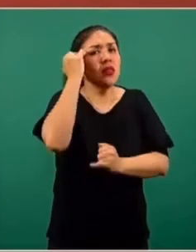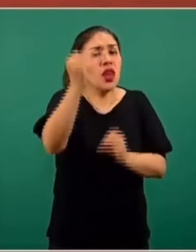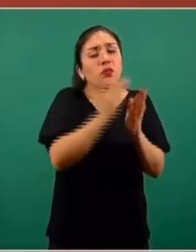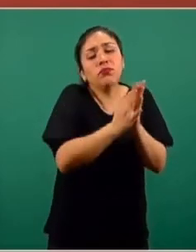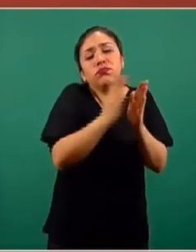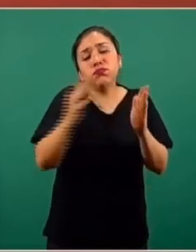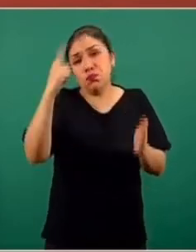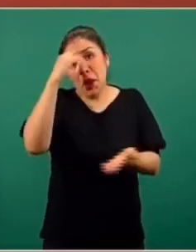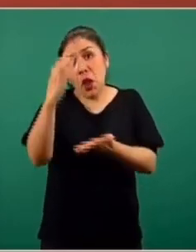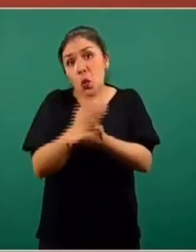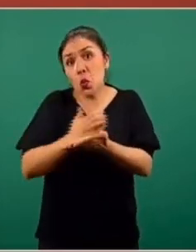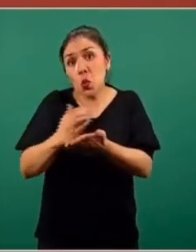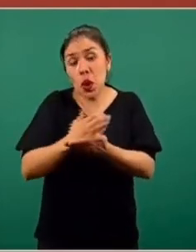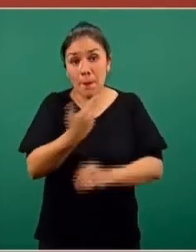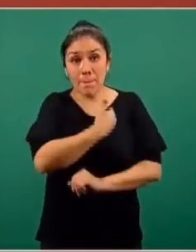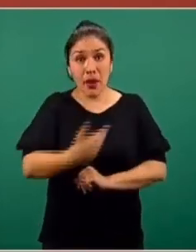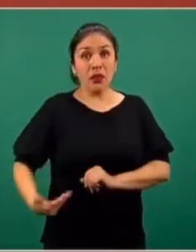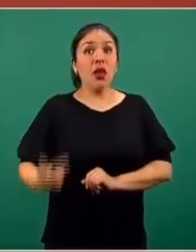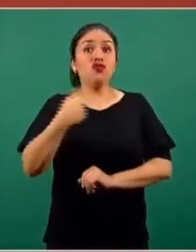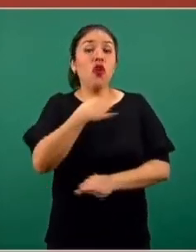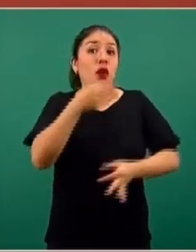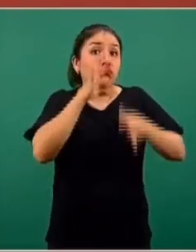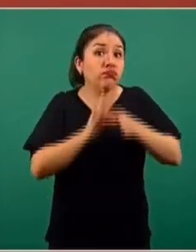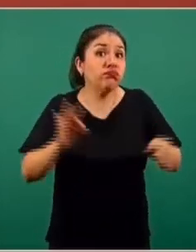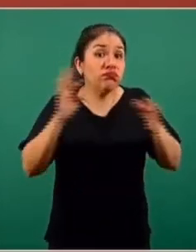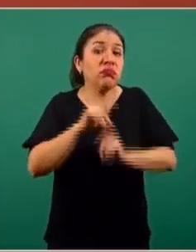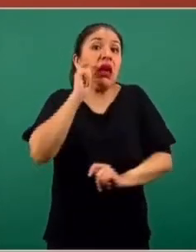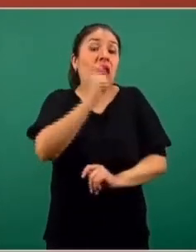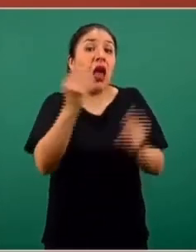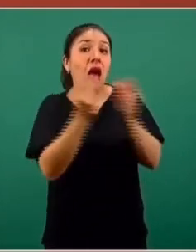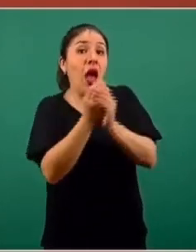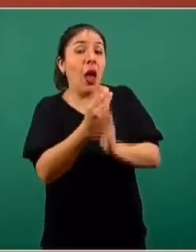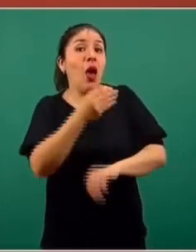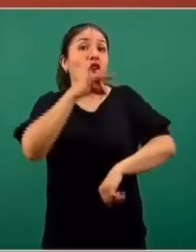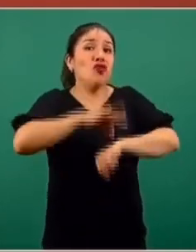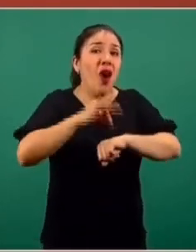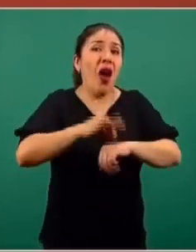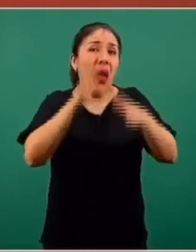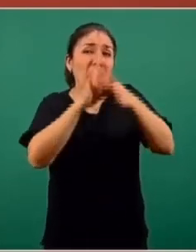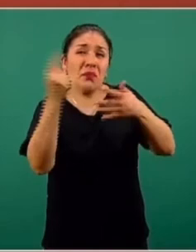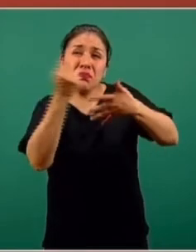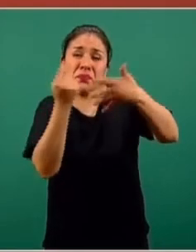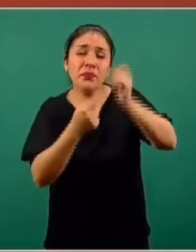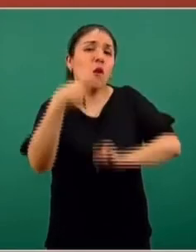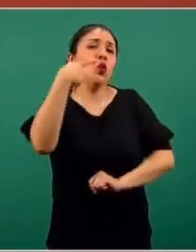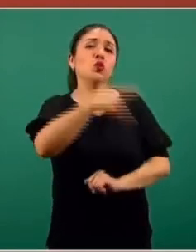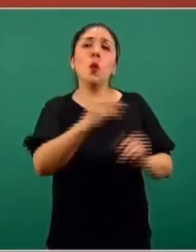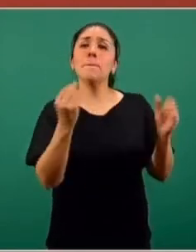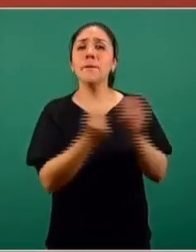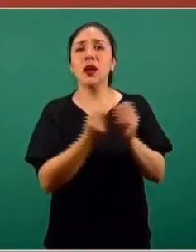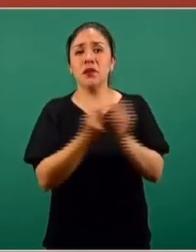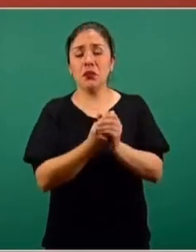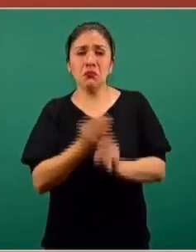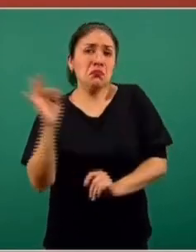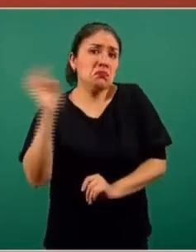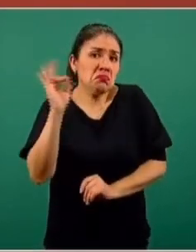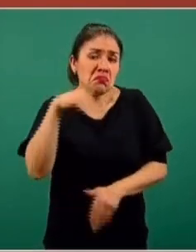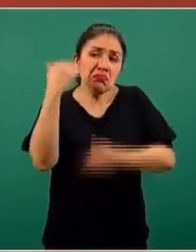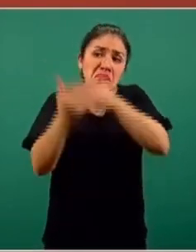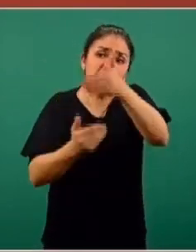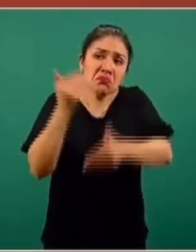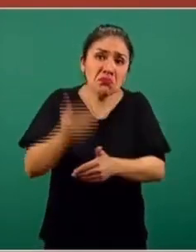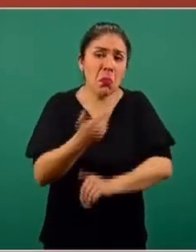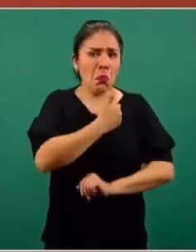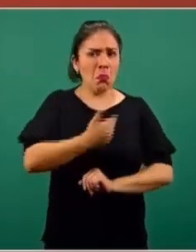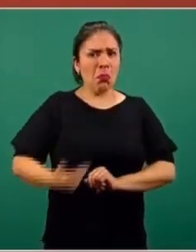del presidente, no vamos a revelar ningún dato clínico, porque esto es materia de su privacidad. Si en un momento dado el presidente